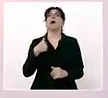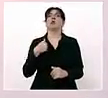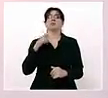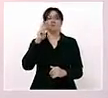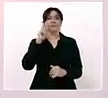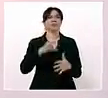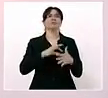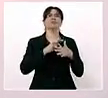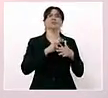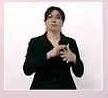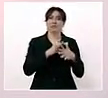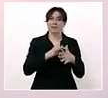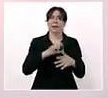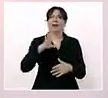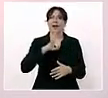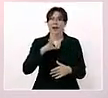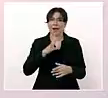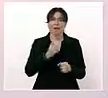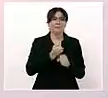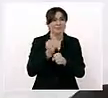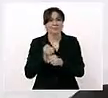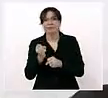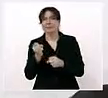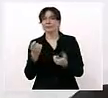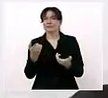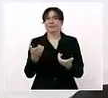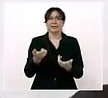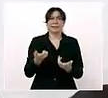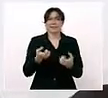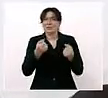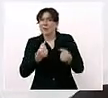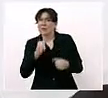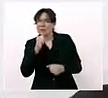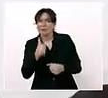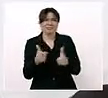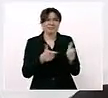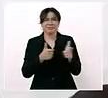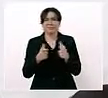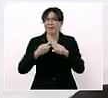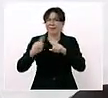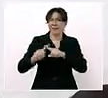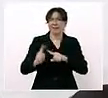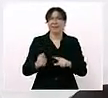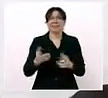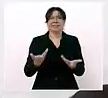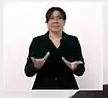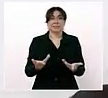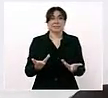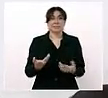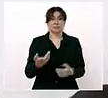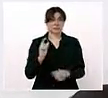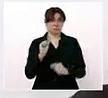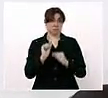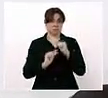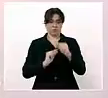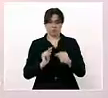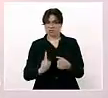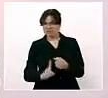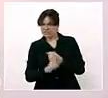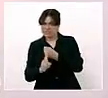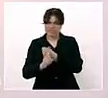inseguridad y de violencia en este estado y cómo cambiaron completamente las cosas.